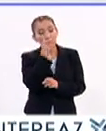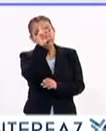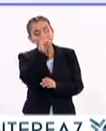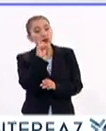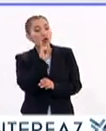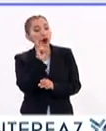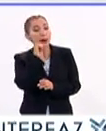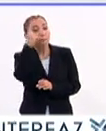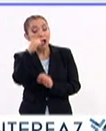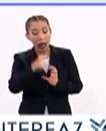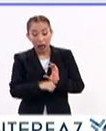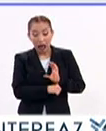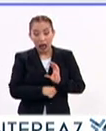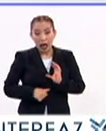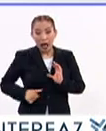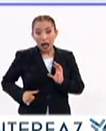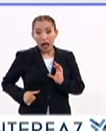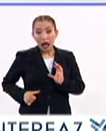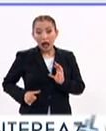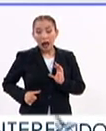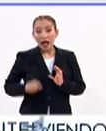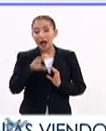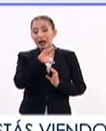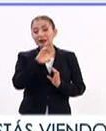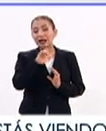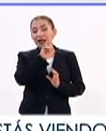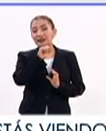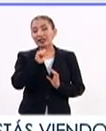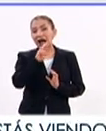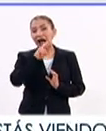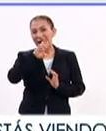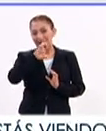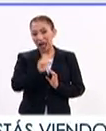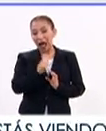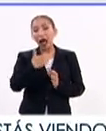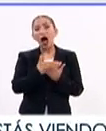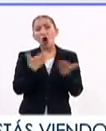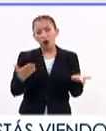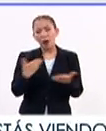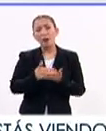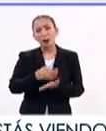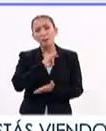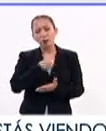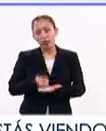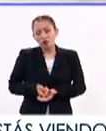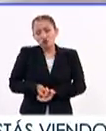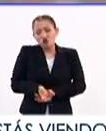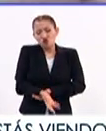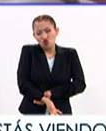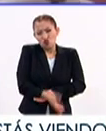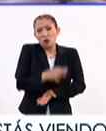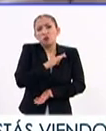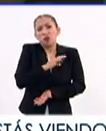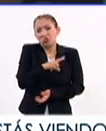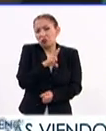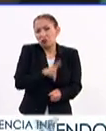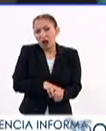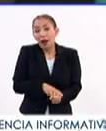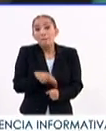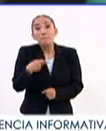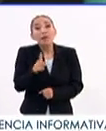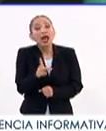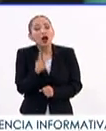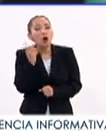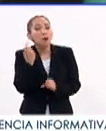para una cesárea o incluso en la actualidad ya los bebés pueden nacer por vía vaginal, siempre y